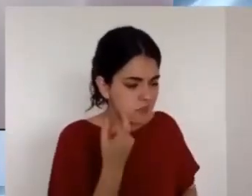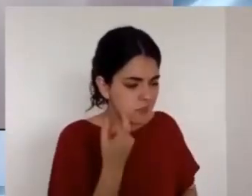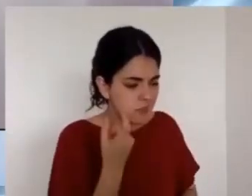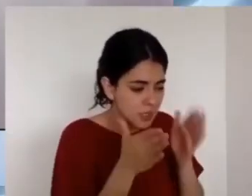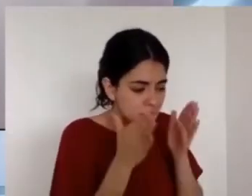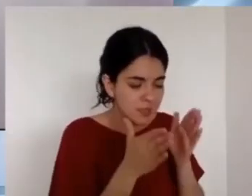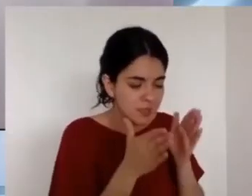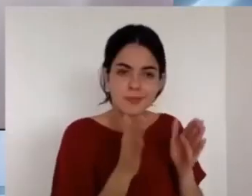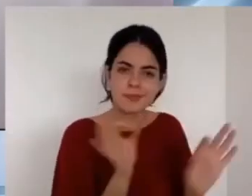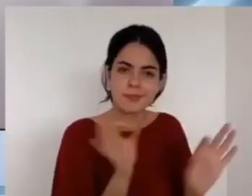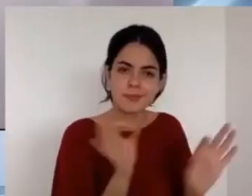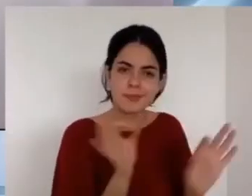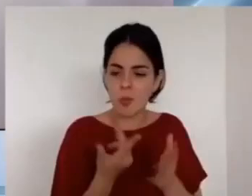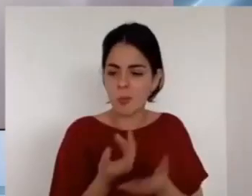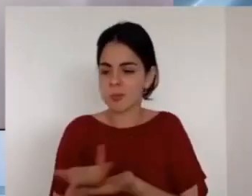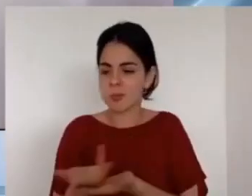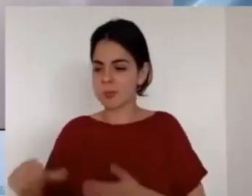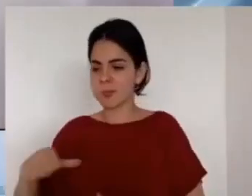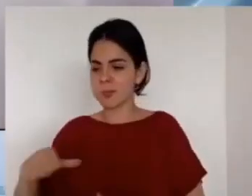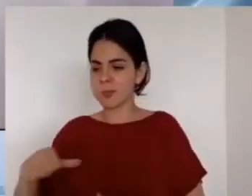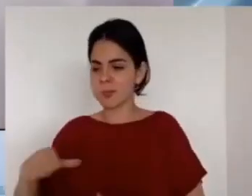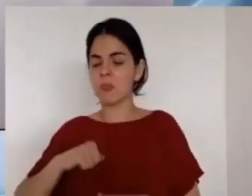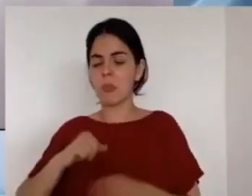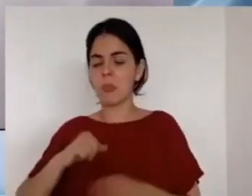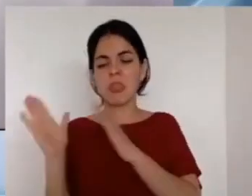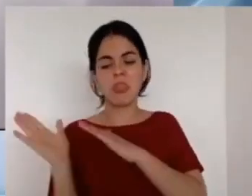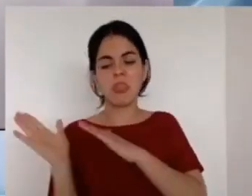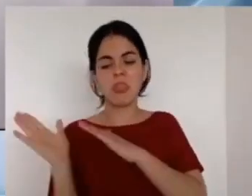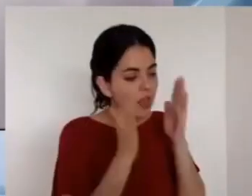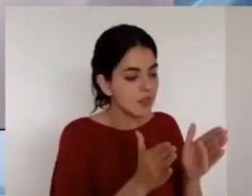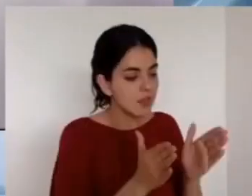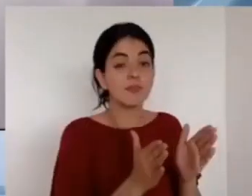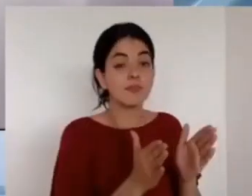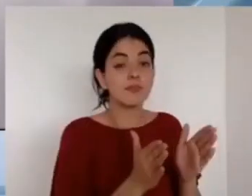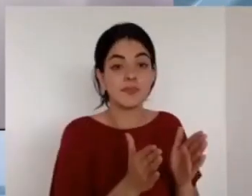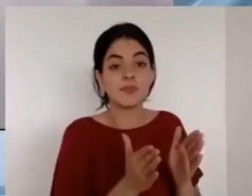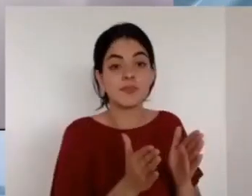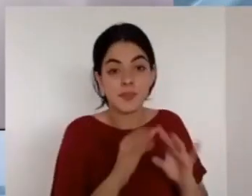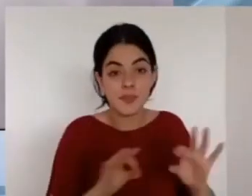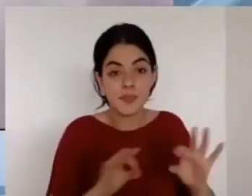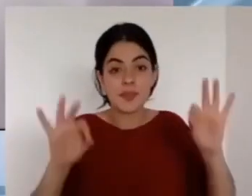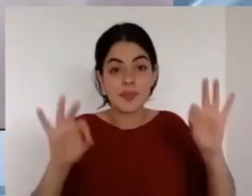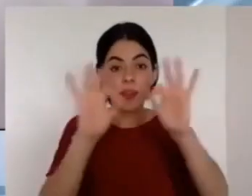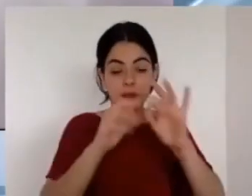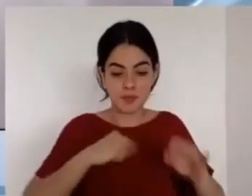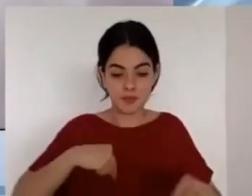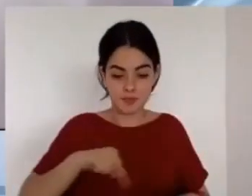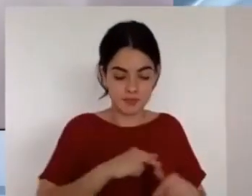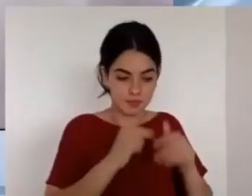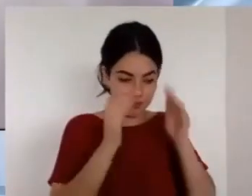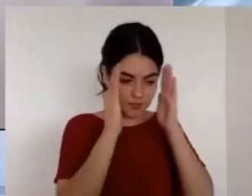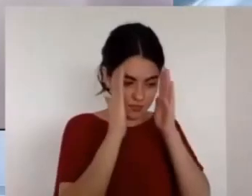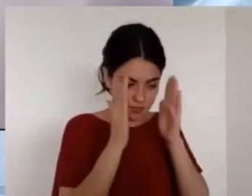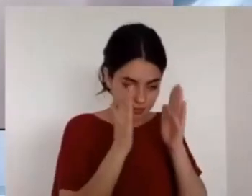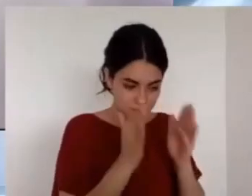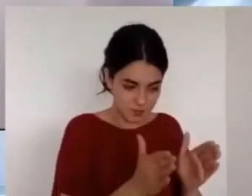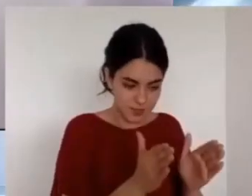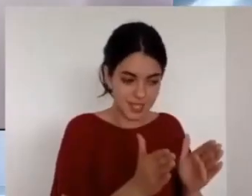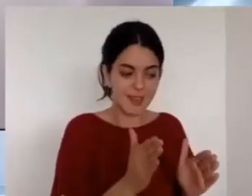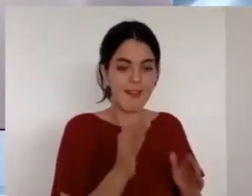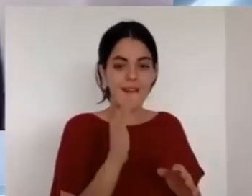mejorar nosotros la comunión si mejoramos la comunión